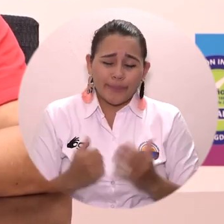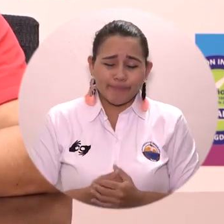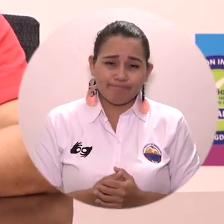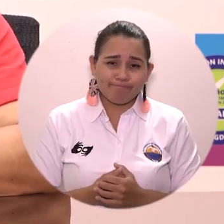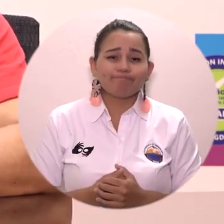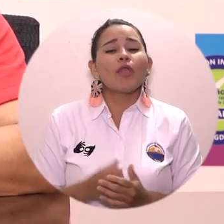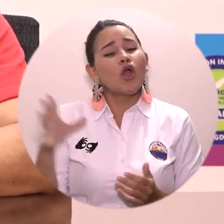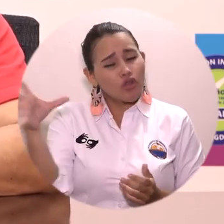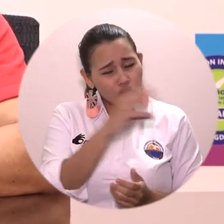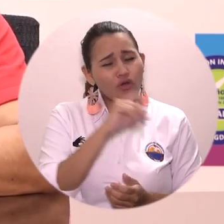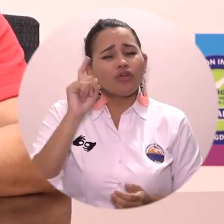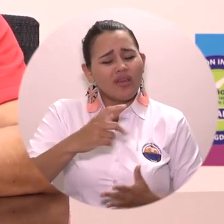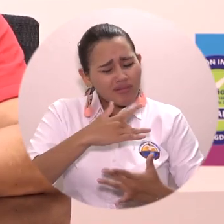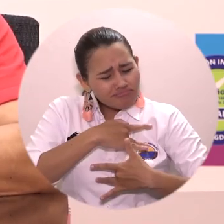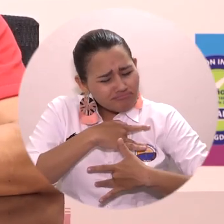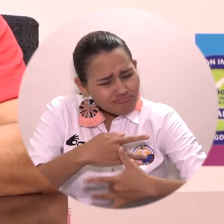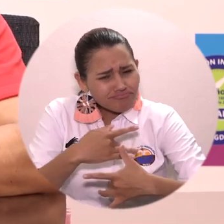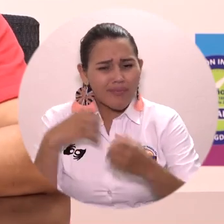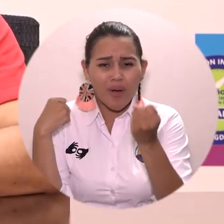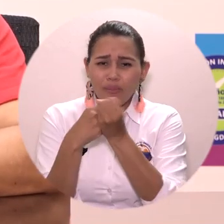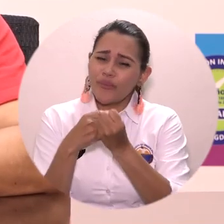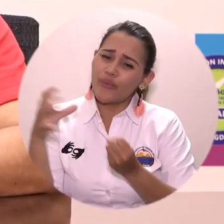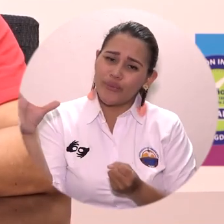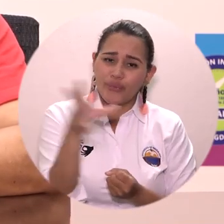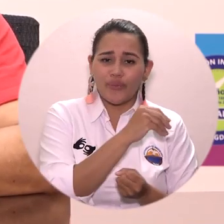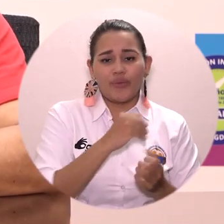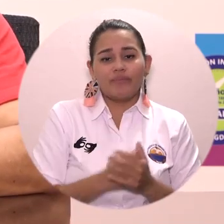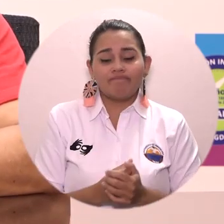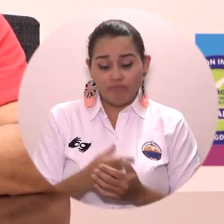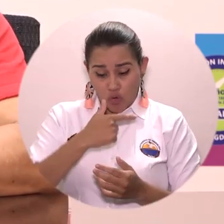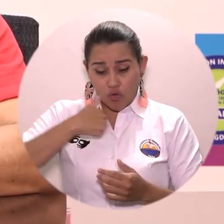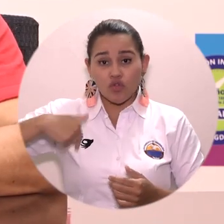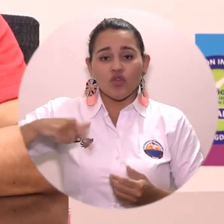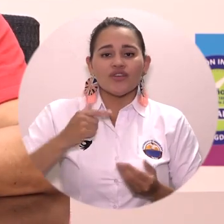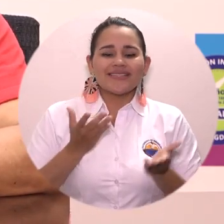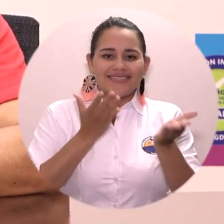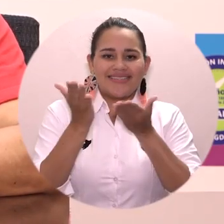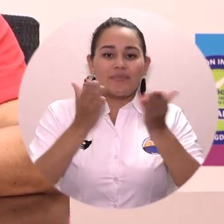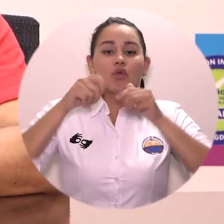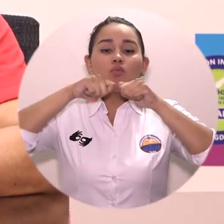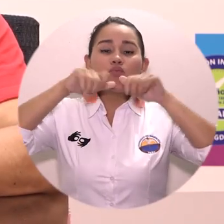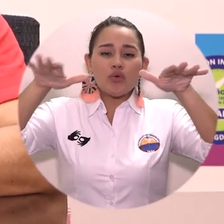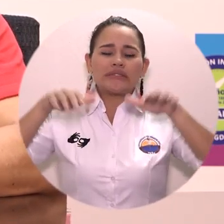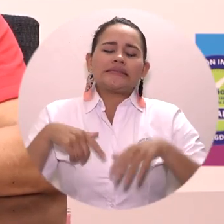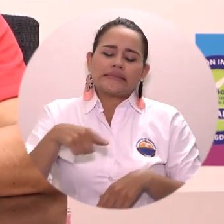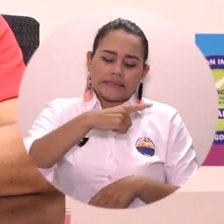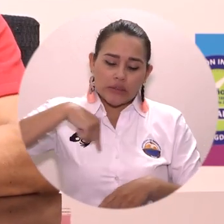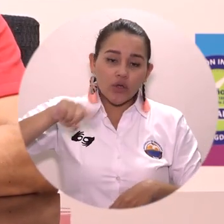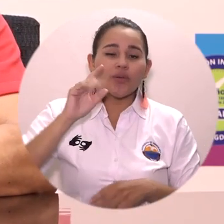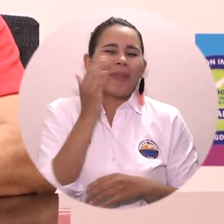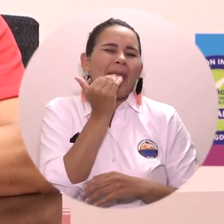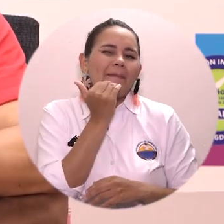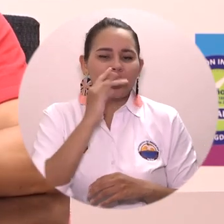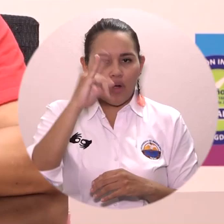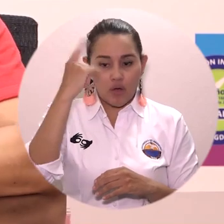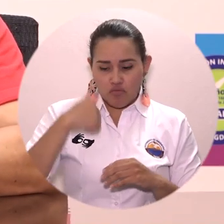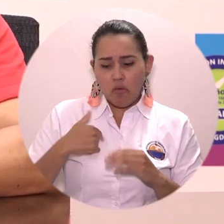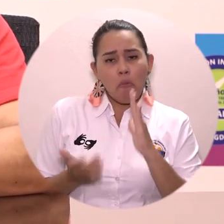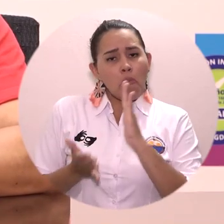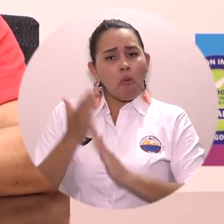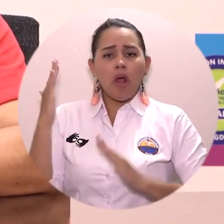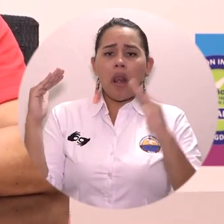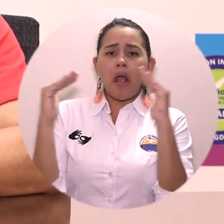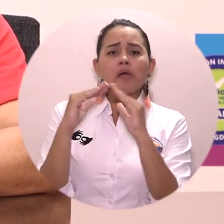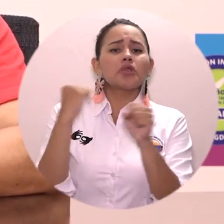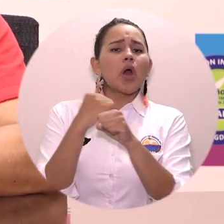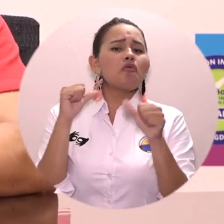ejemplo de solidaridad real con los otros. Nosotros como servidores públicos tenemos la posibilidad de que si nos vamos a la casa